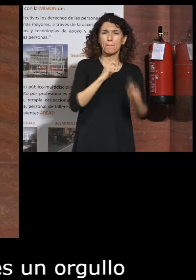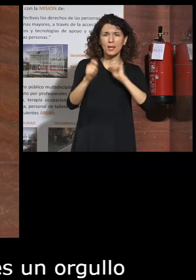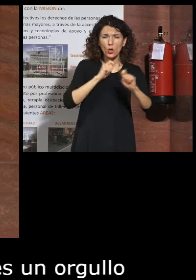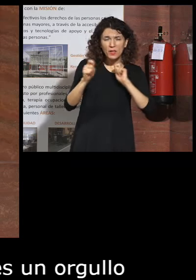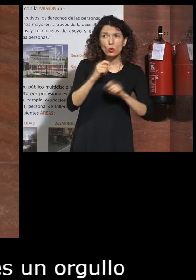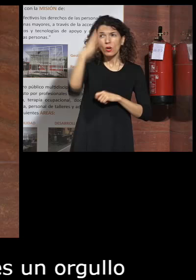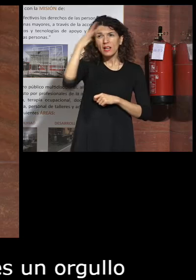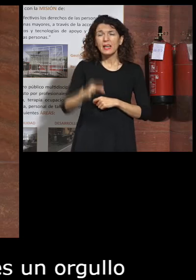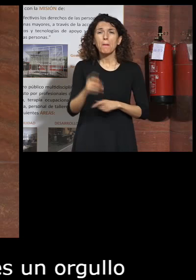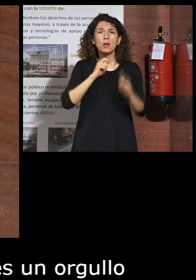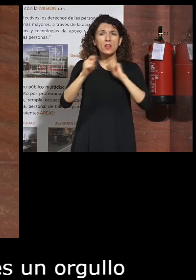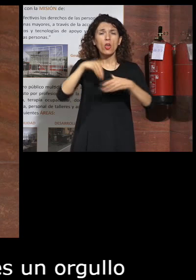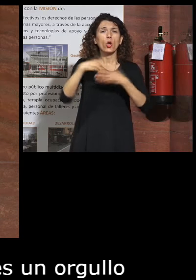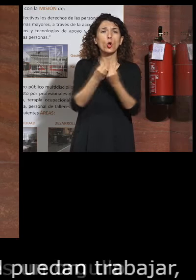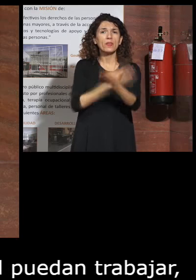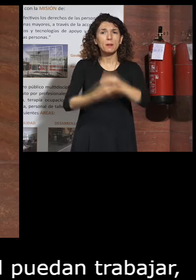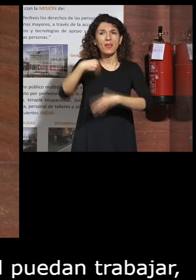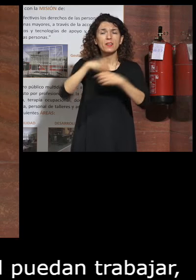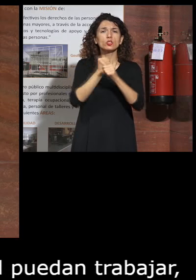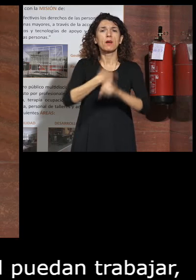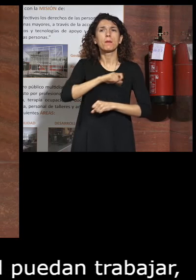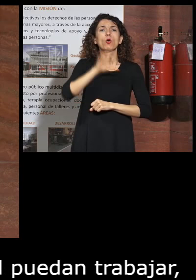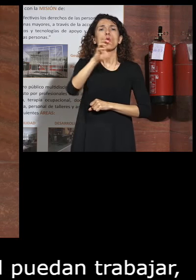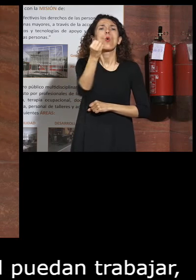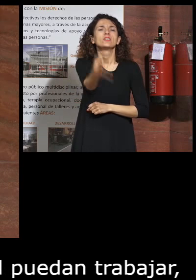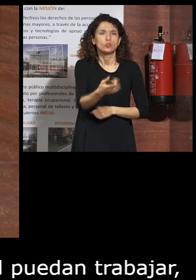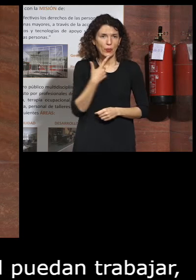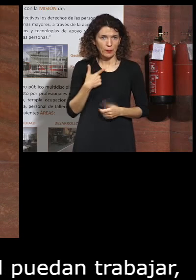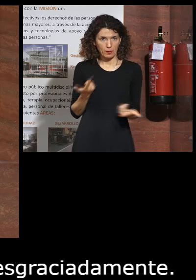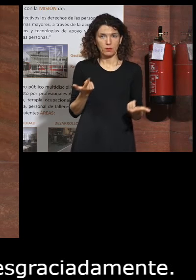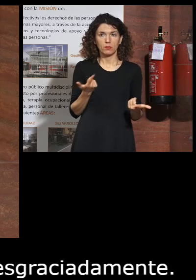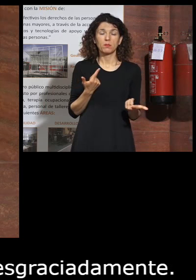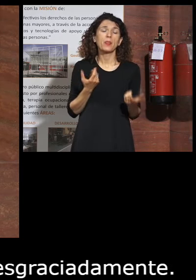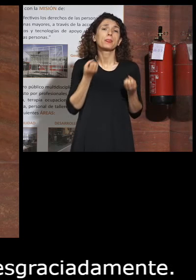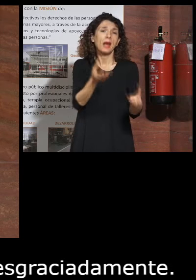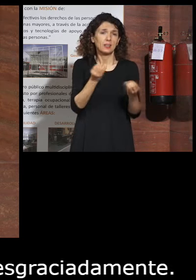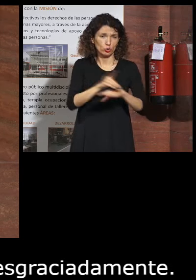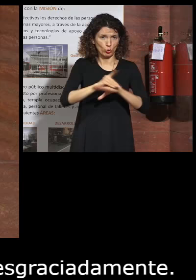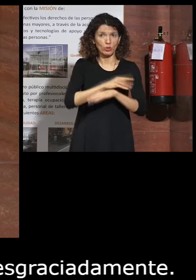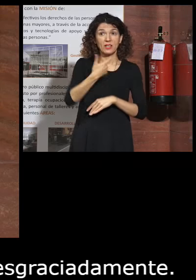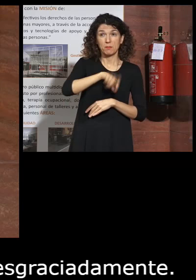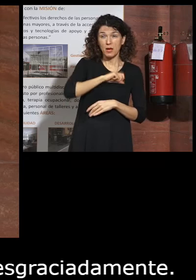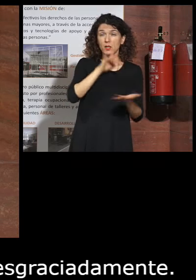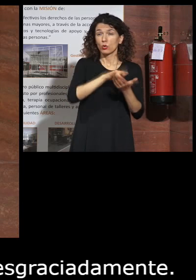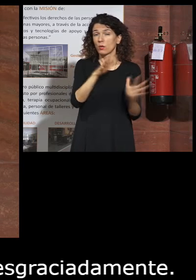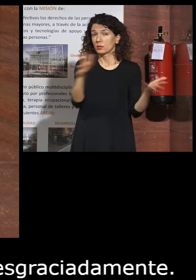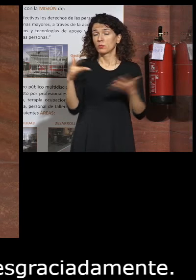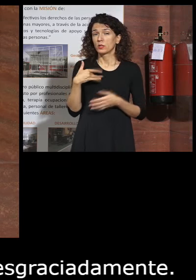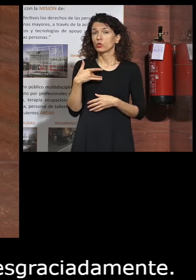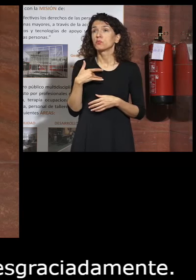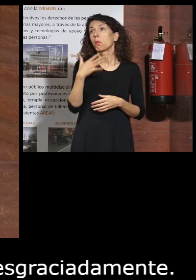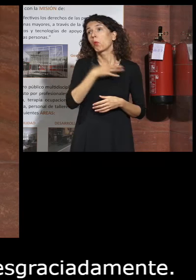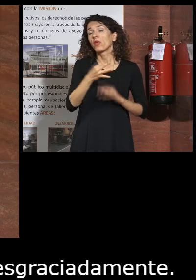tú crees cuántos periodistas con discapacidad trabajan en España? y para daros un dato en España se puede decir que aproximadamente ahí